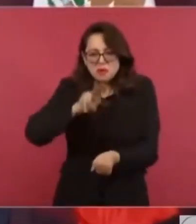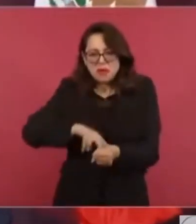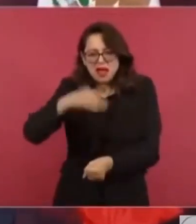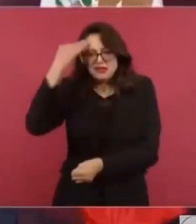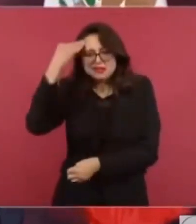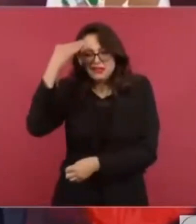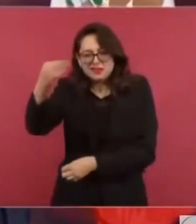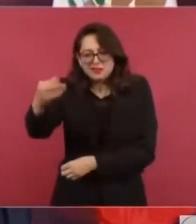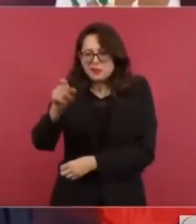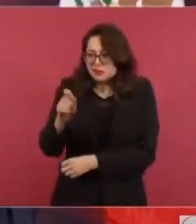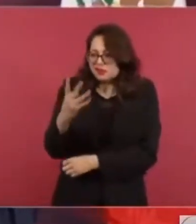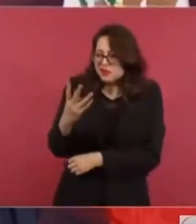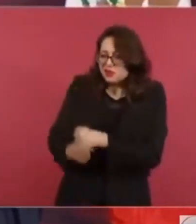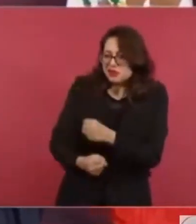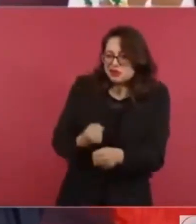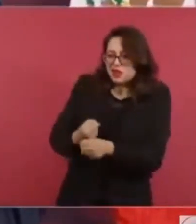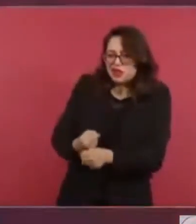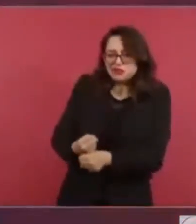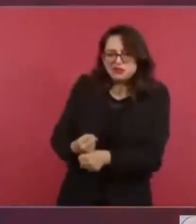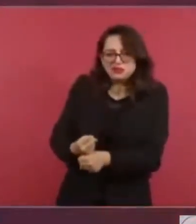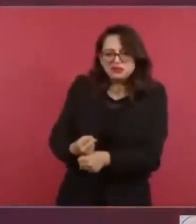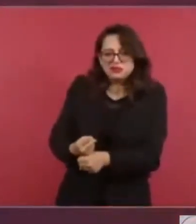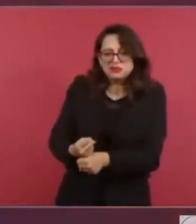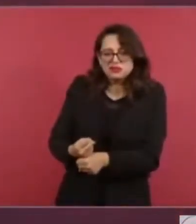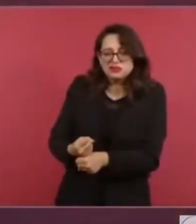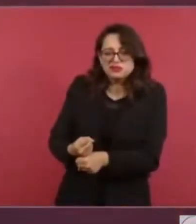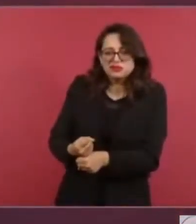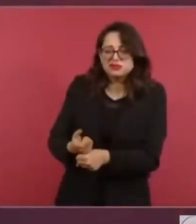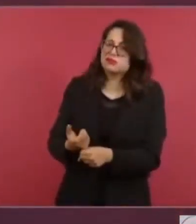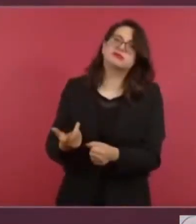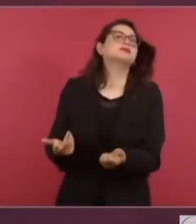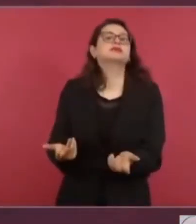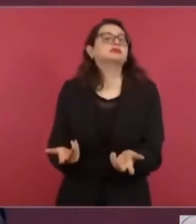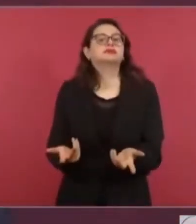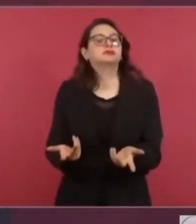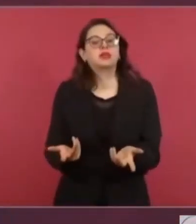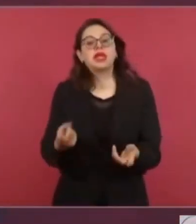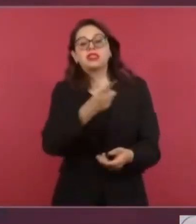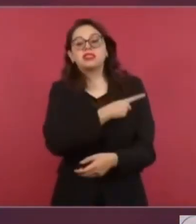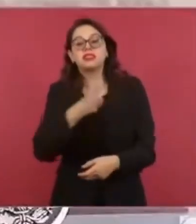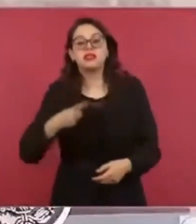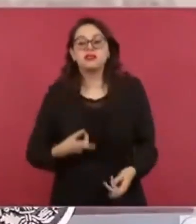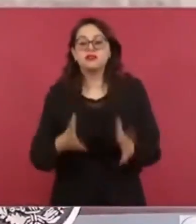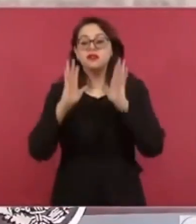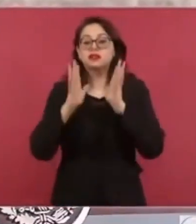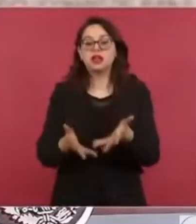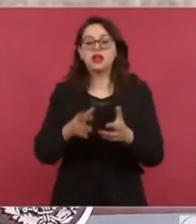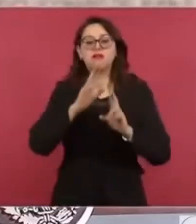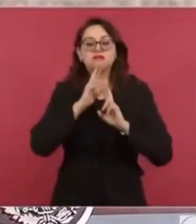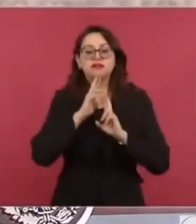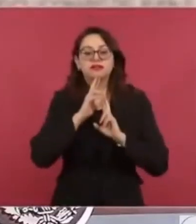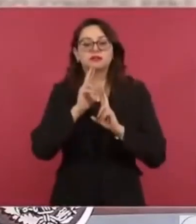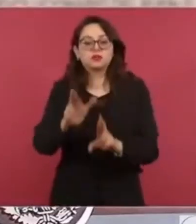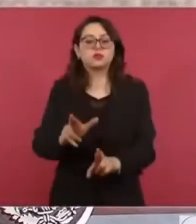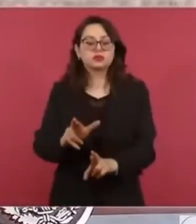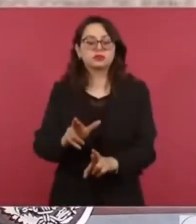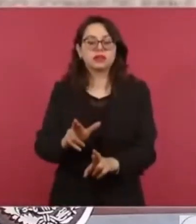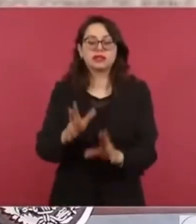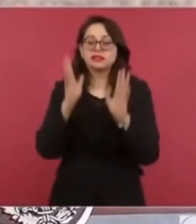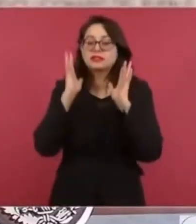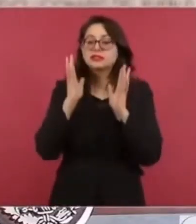Nada más que tienen que resolver los ministros.